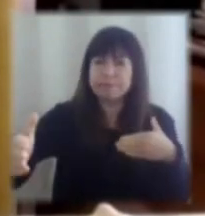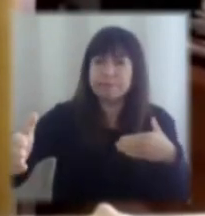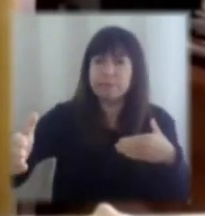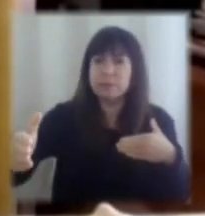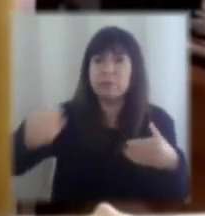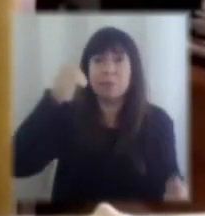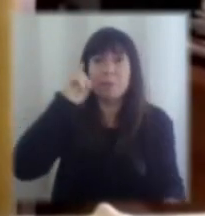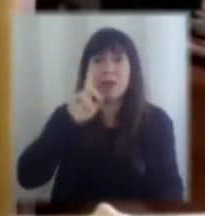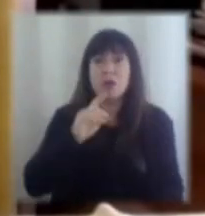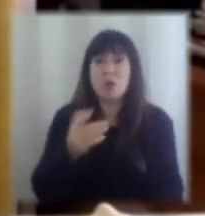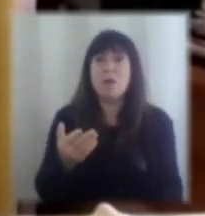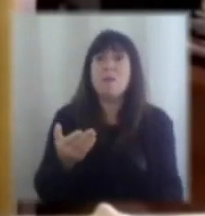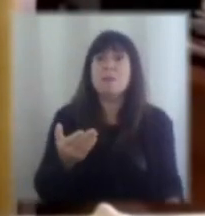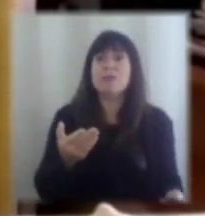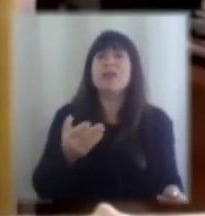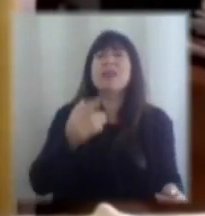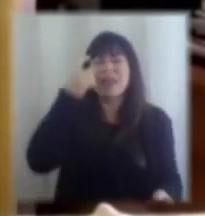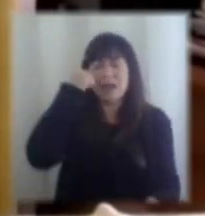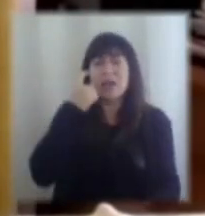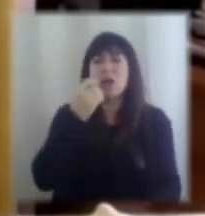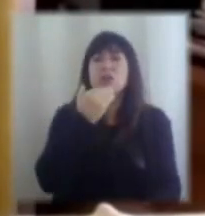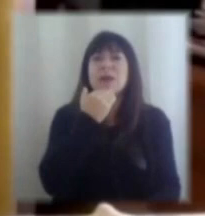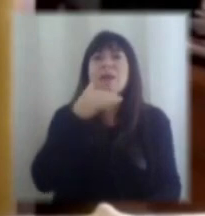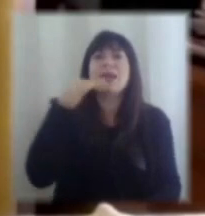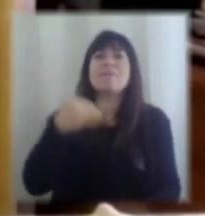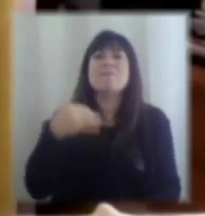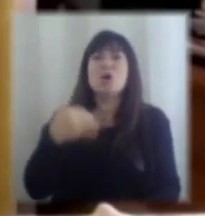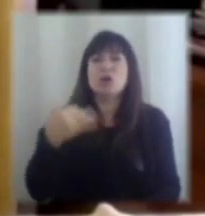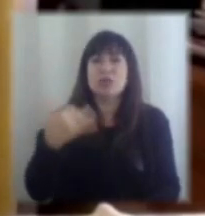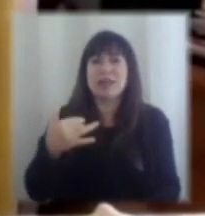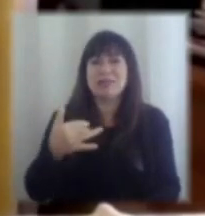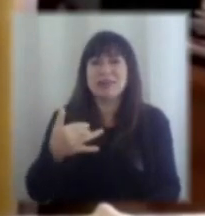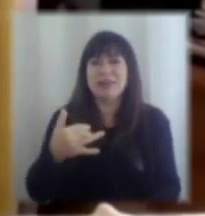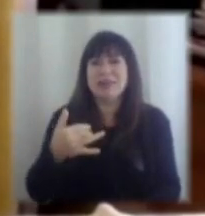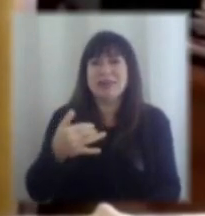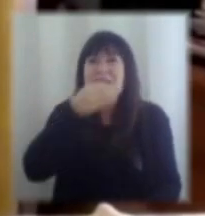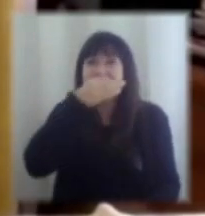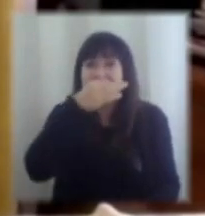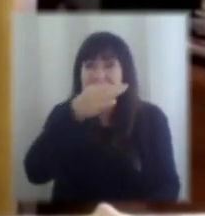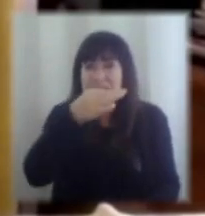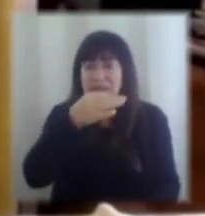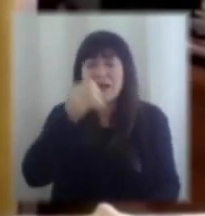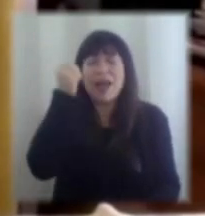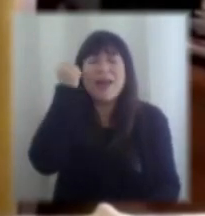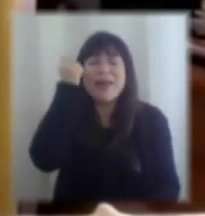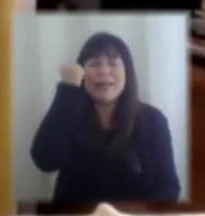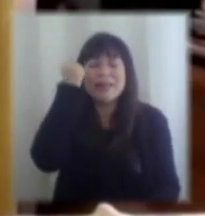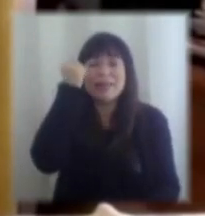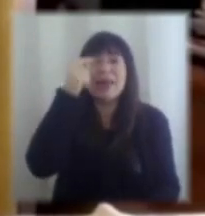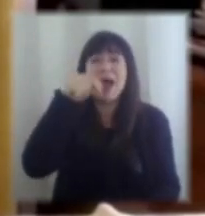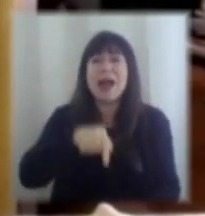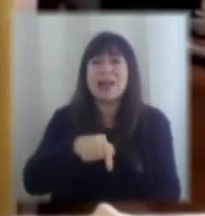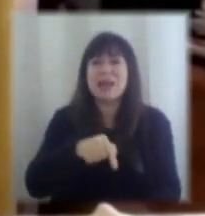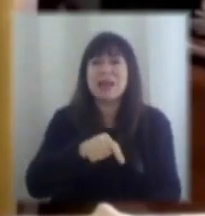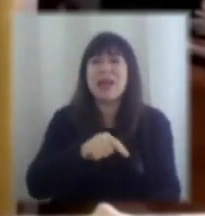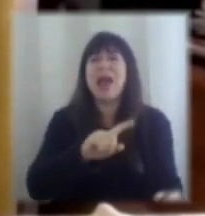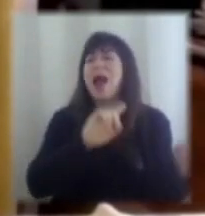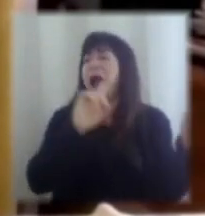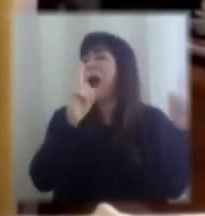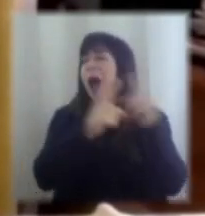dicho eso, yo creo que también es importante, fundamental, que entendamos que acá el escenario cambió completamente.